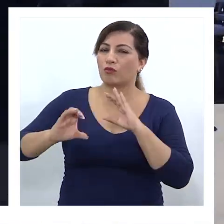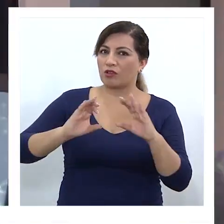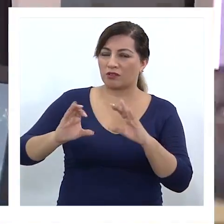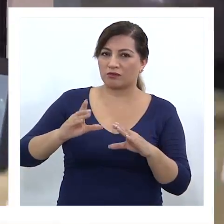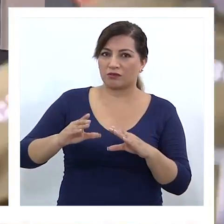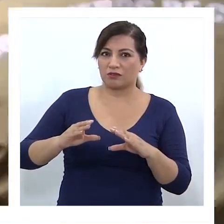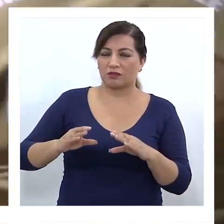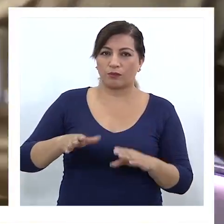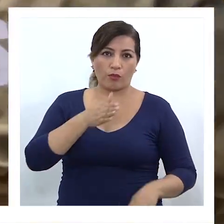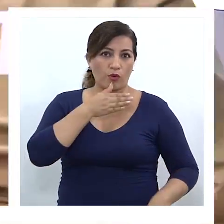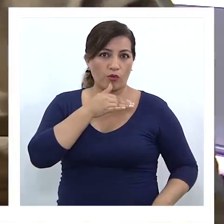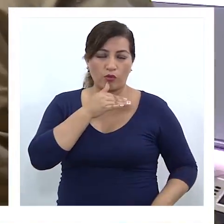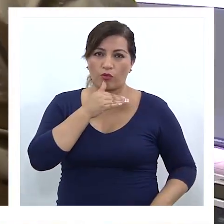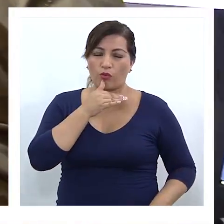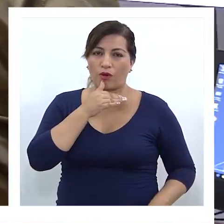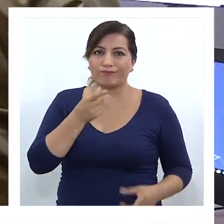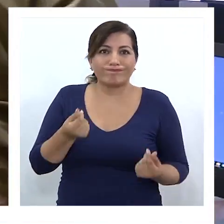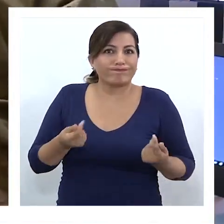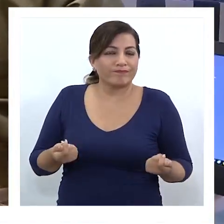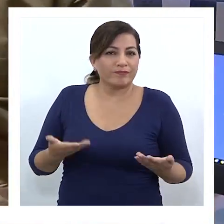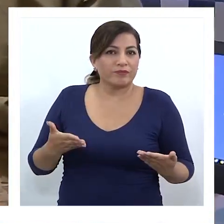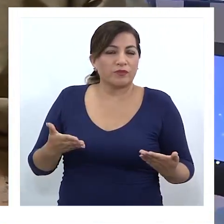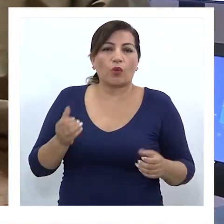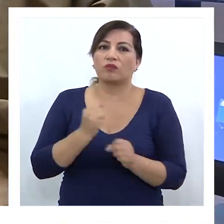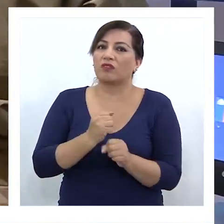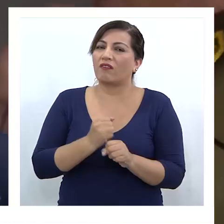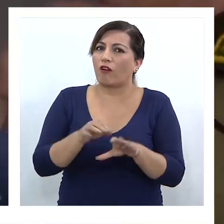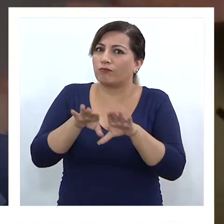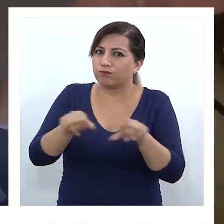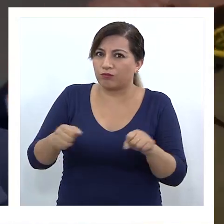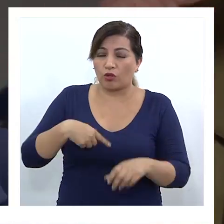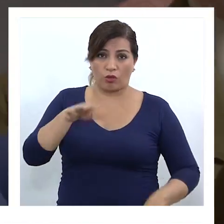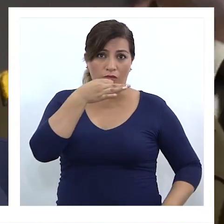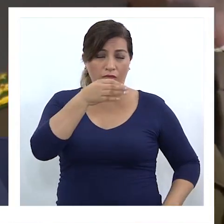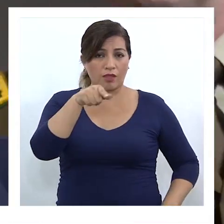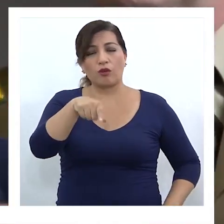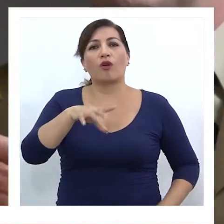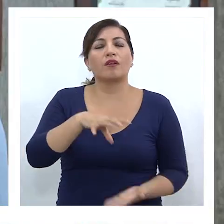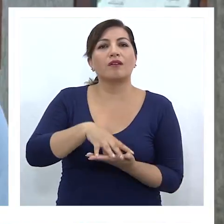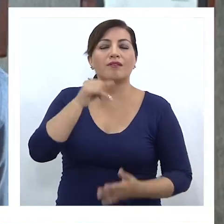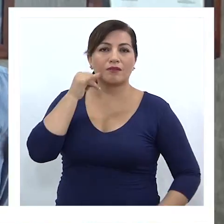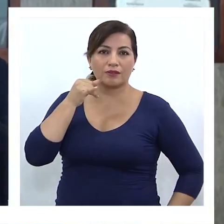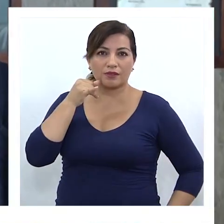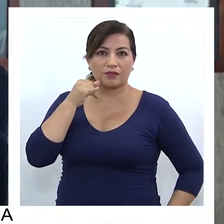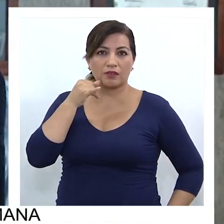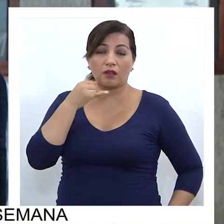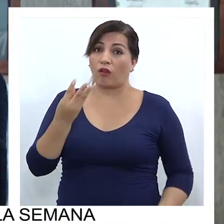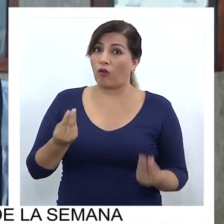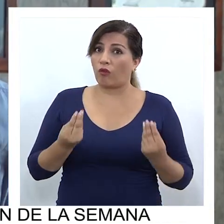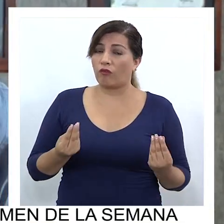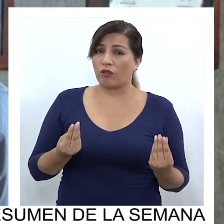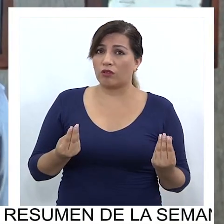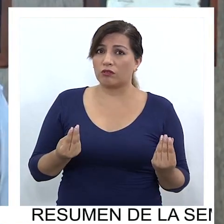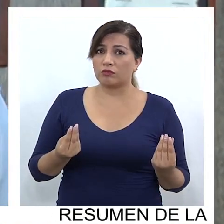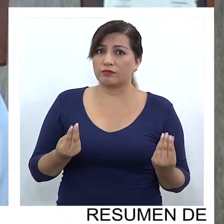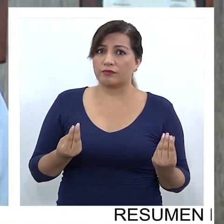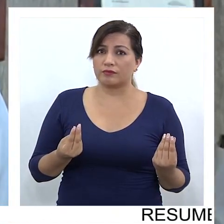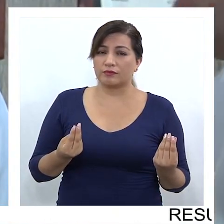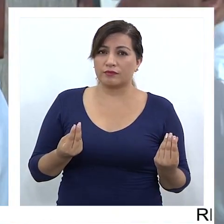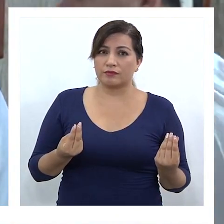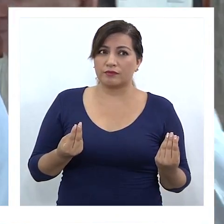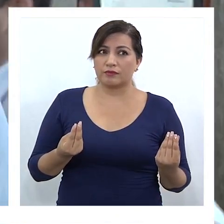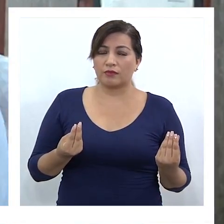que no tuvo en el tristo rigor ningún recurso, ninguna acción concreta. Yo diría que en la región, propiamente tal, lo bueno puede ser que tuvimos